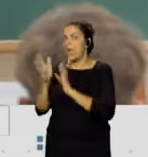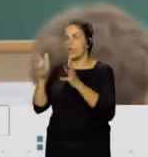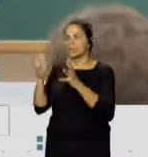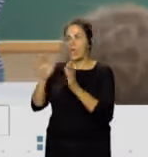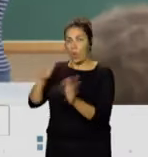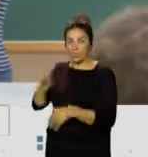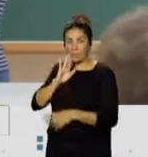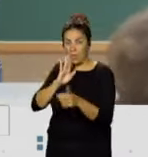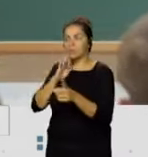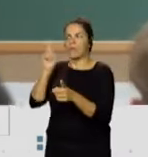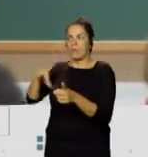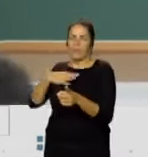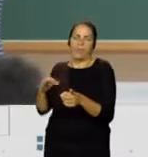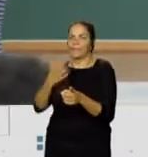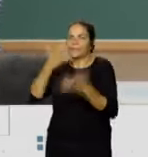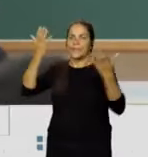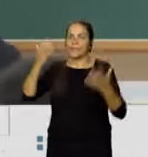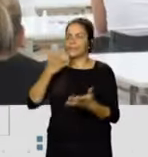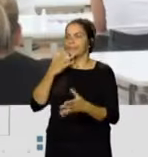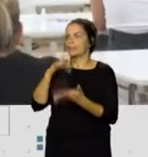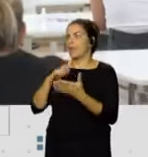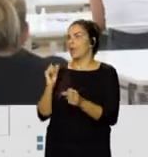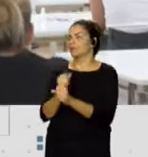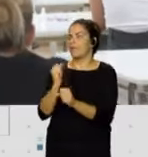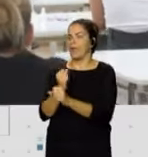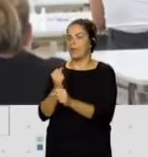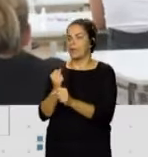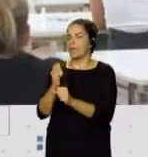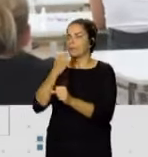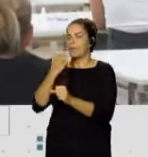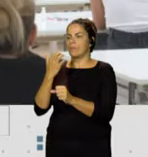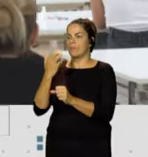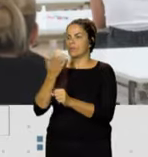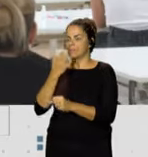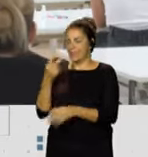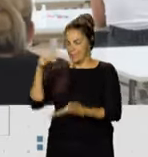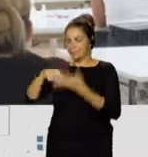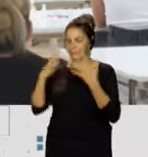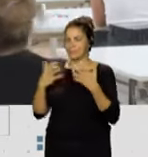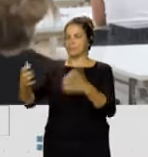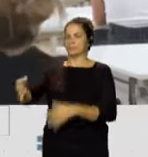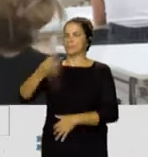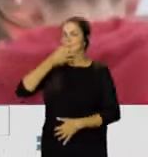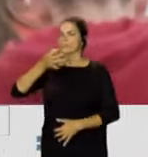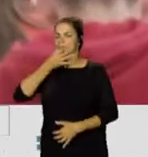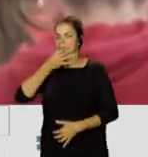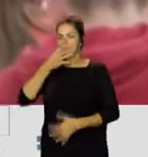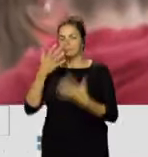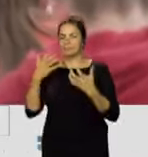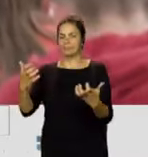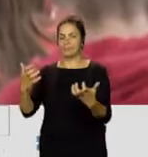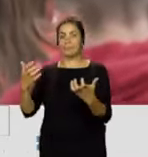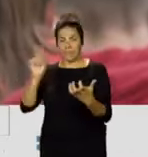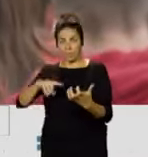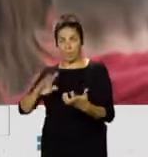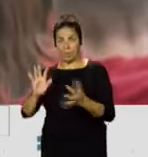aplicar también si tenemos un trabajo, por ejemplo, que suponga hacer una exposición en público, hablar ante mucha gente, también sirve.